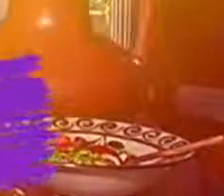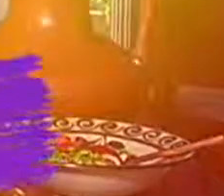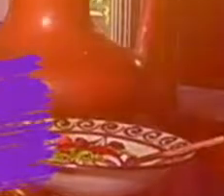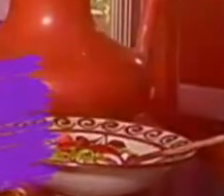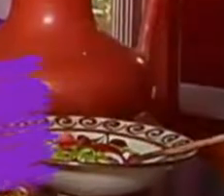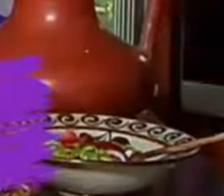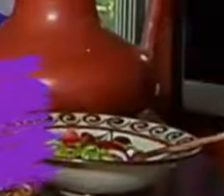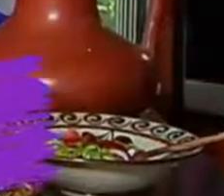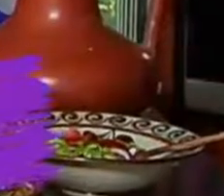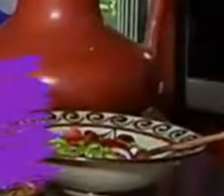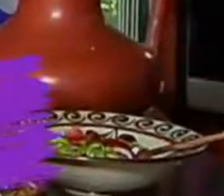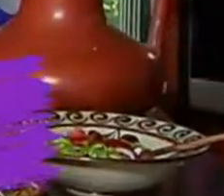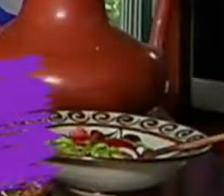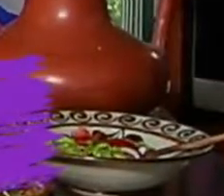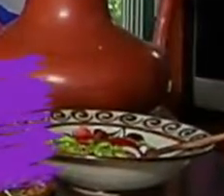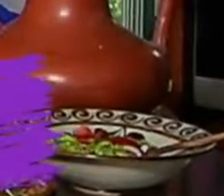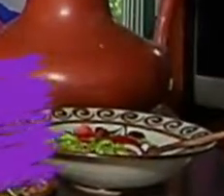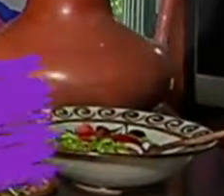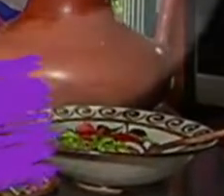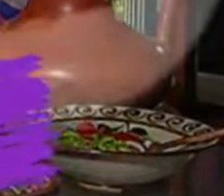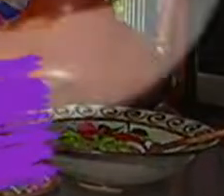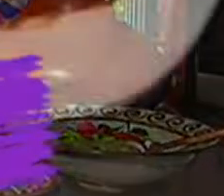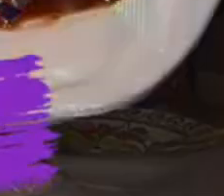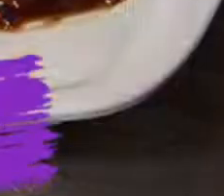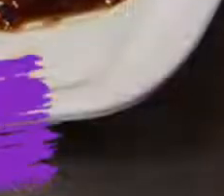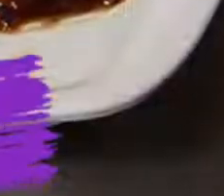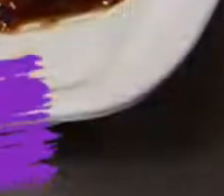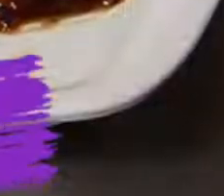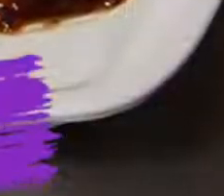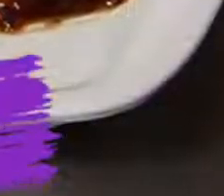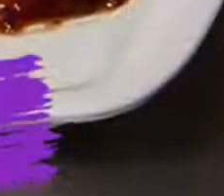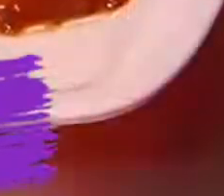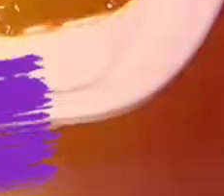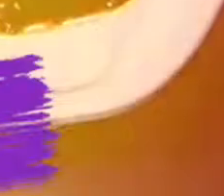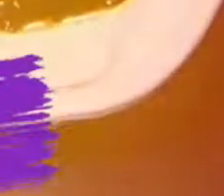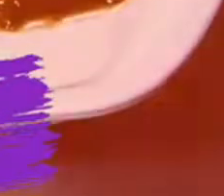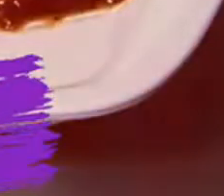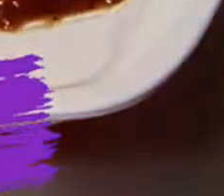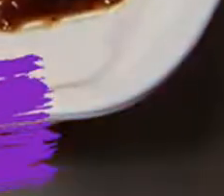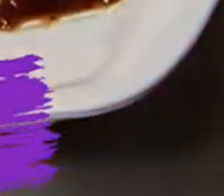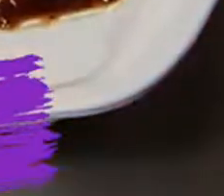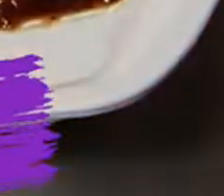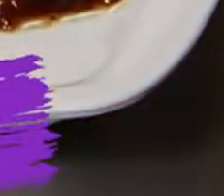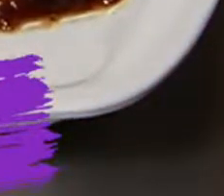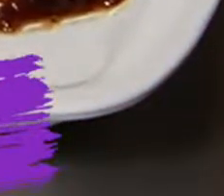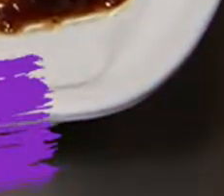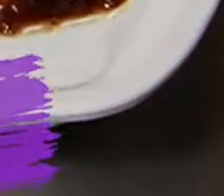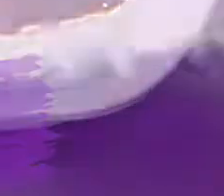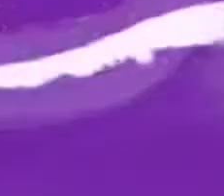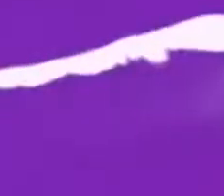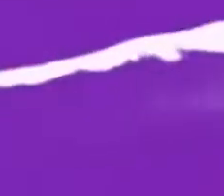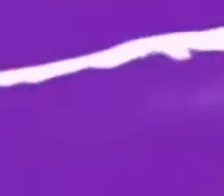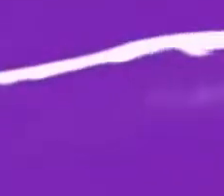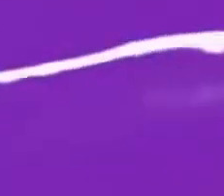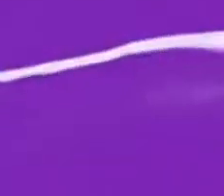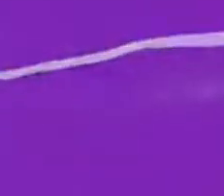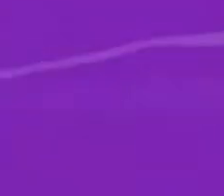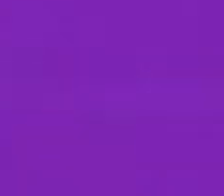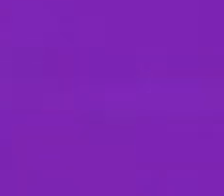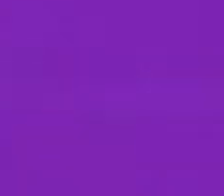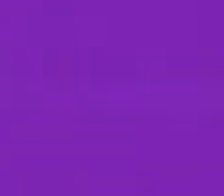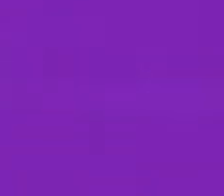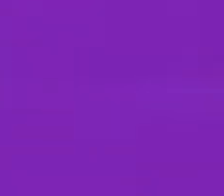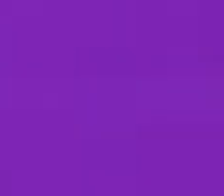esos aromas que tenemos. Dolores Canta, con sabor a México, domingos 2 de la tarde.